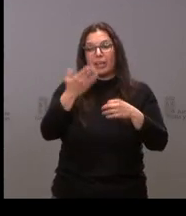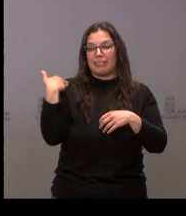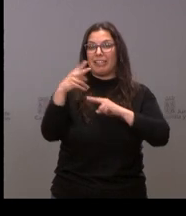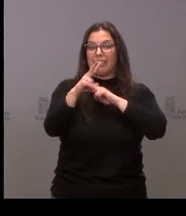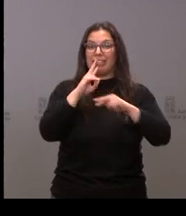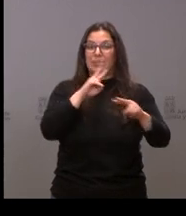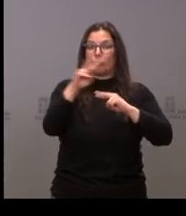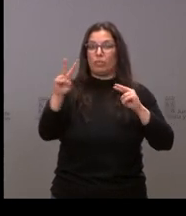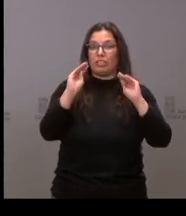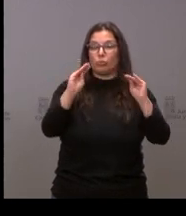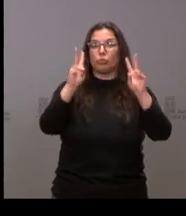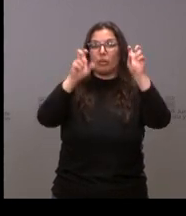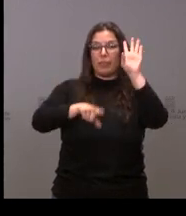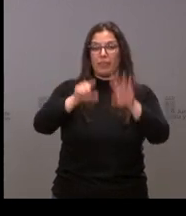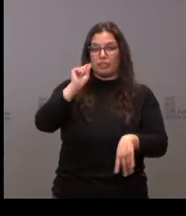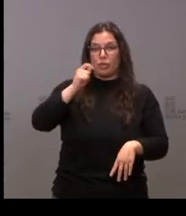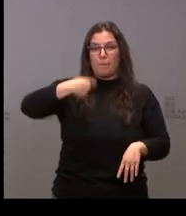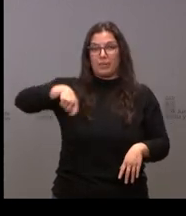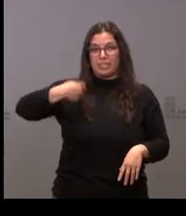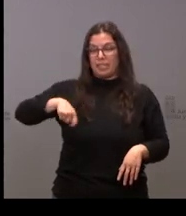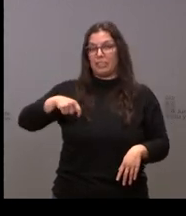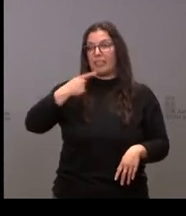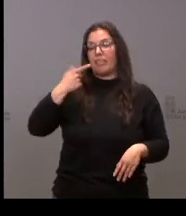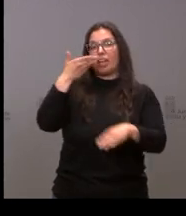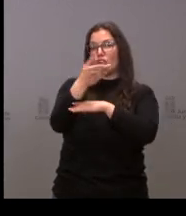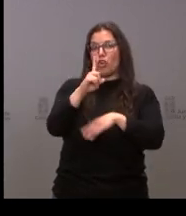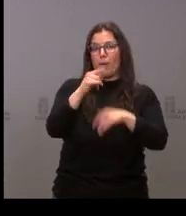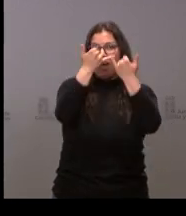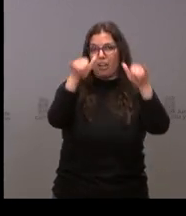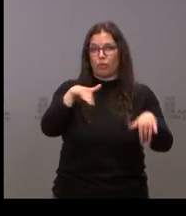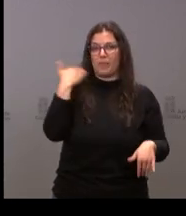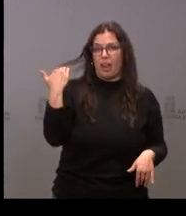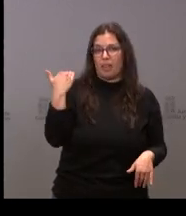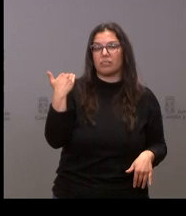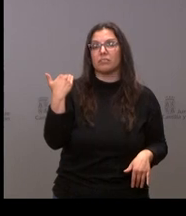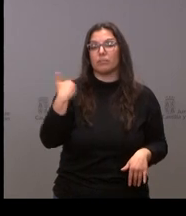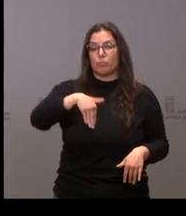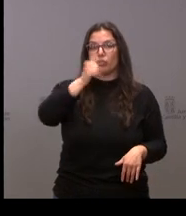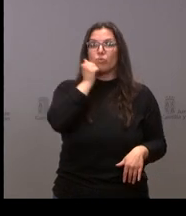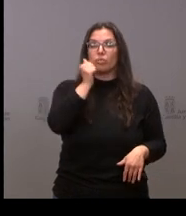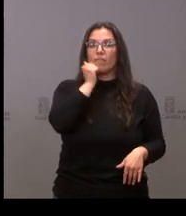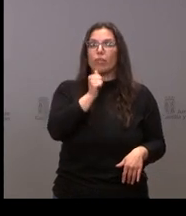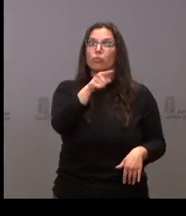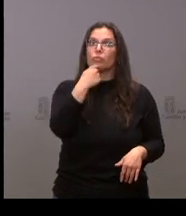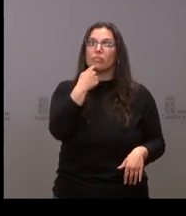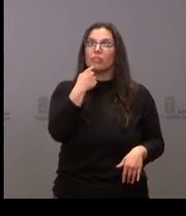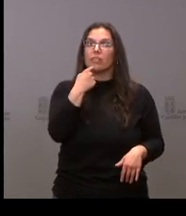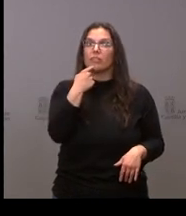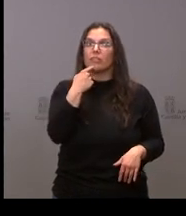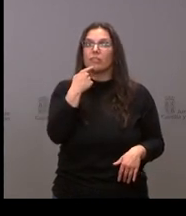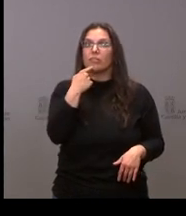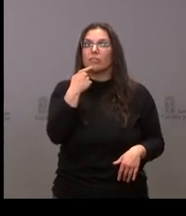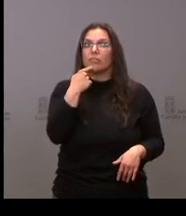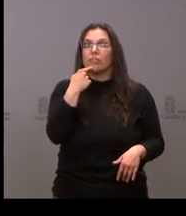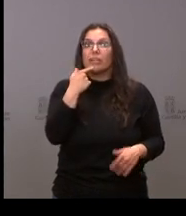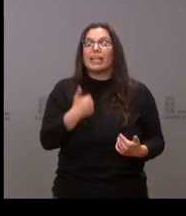sobre la decisión del presidente de las cortes de no acudir al acto de Igalar el próximo sábado ha dicho todos tenemos una